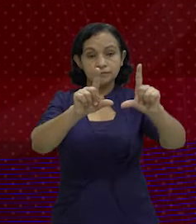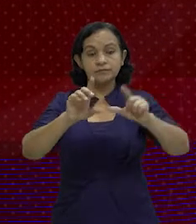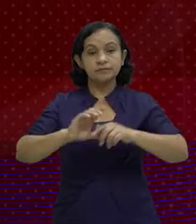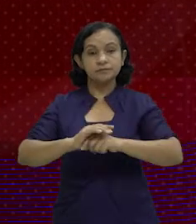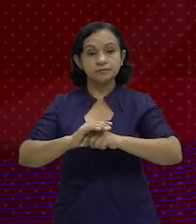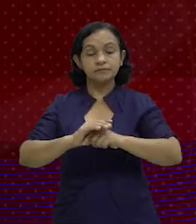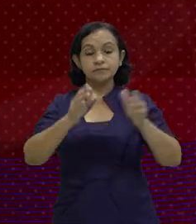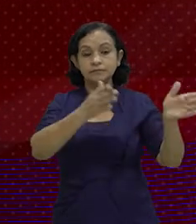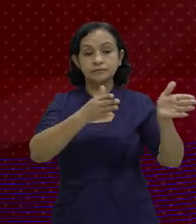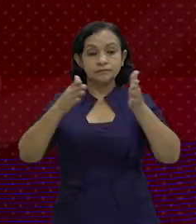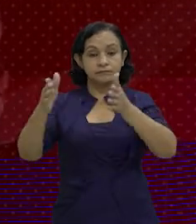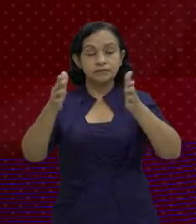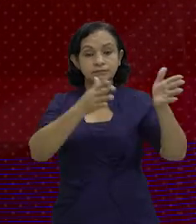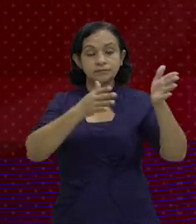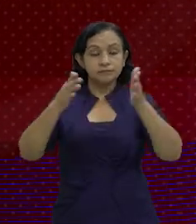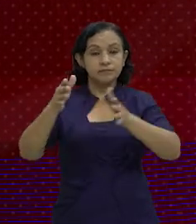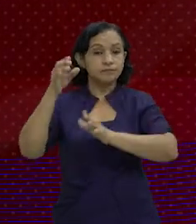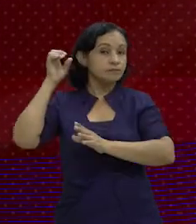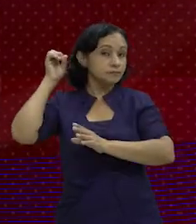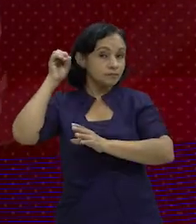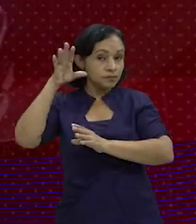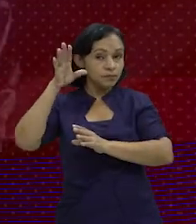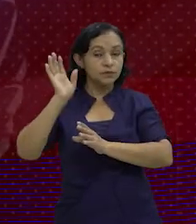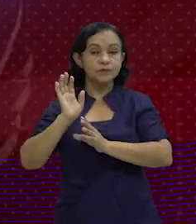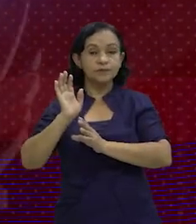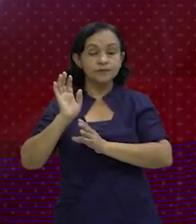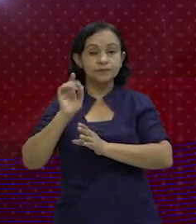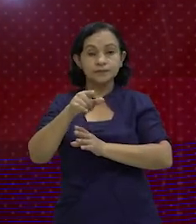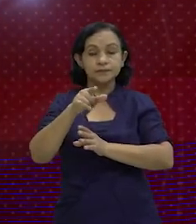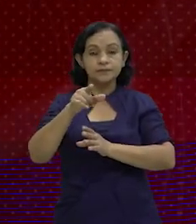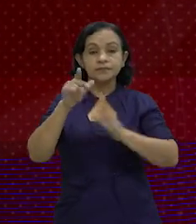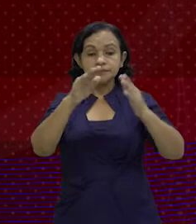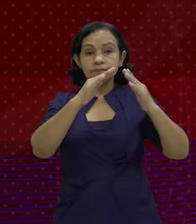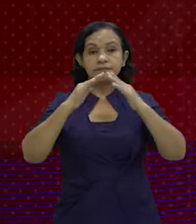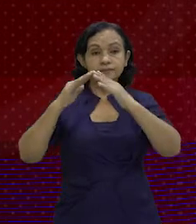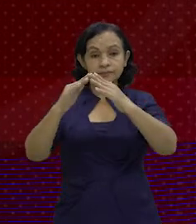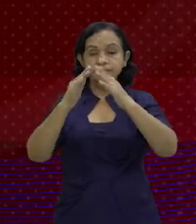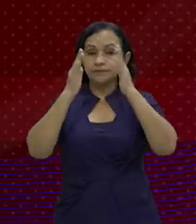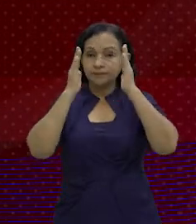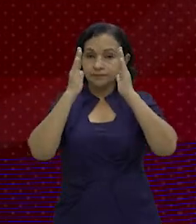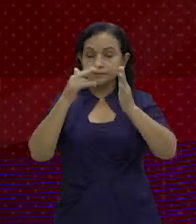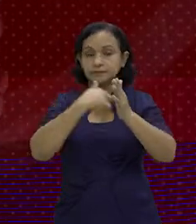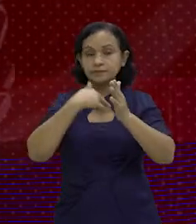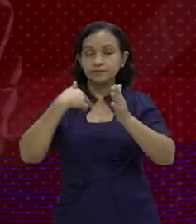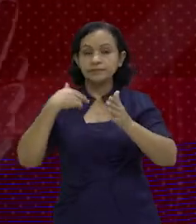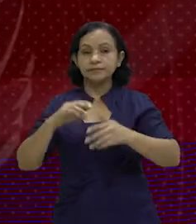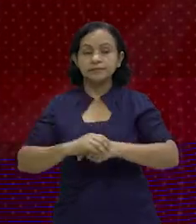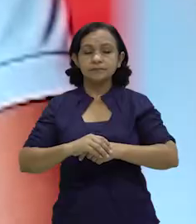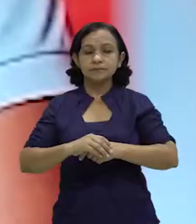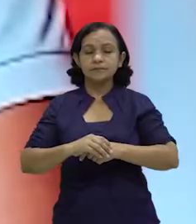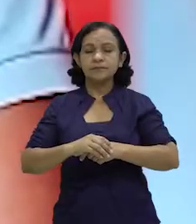permiten sacar esa basura de esas rutas turísticas y también de la ruta de las comunidades, del servicio que se brinda a las